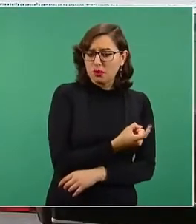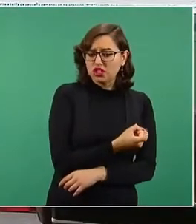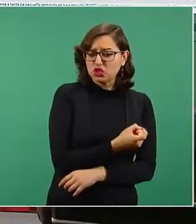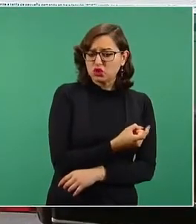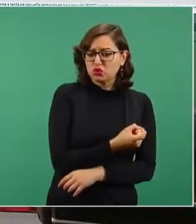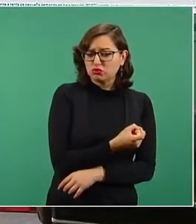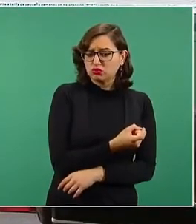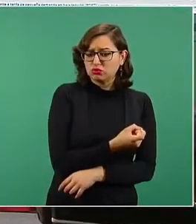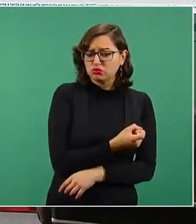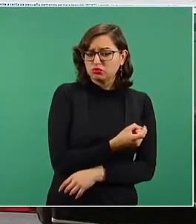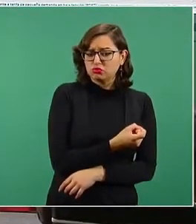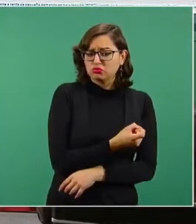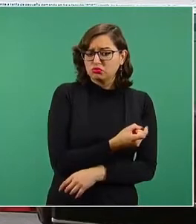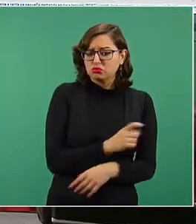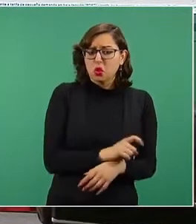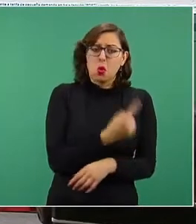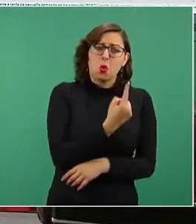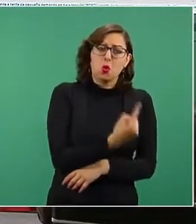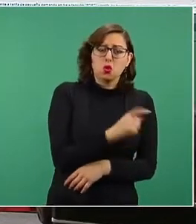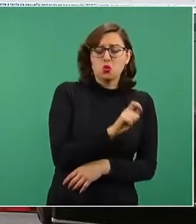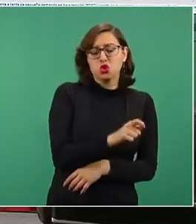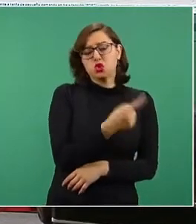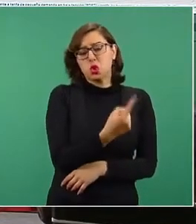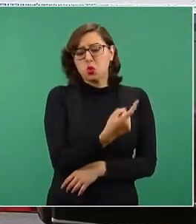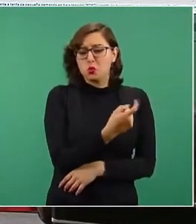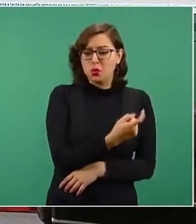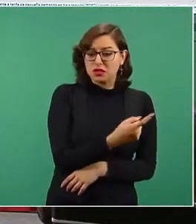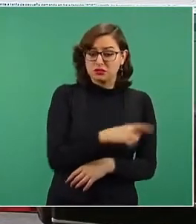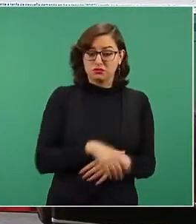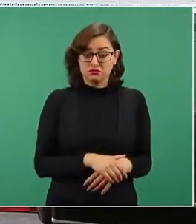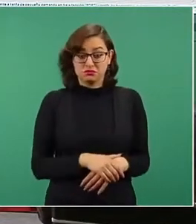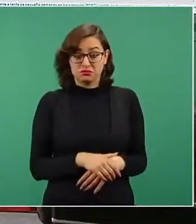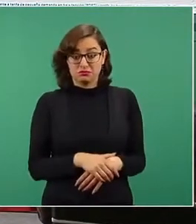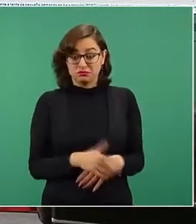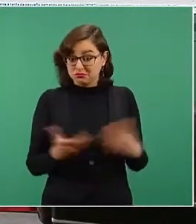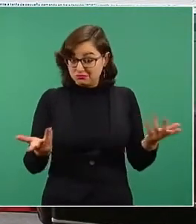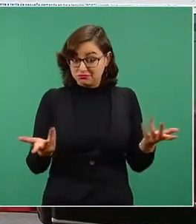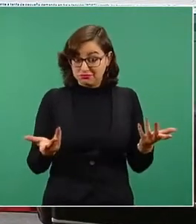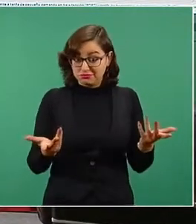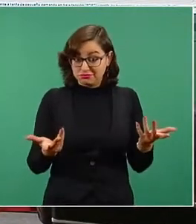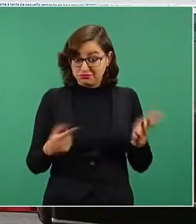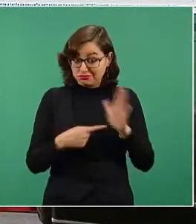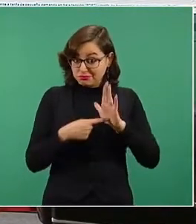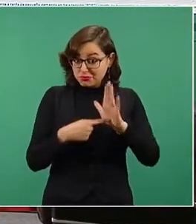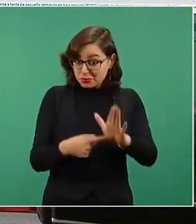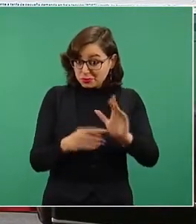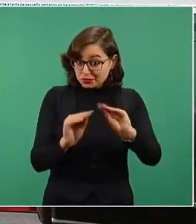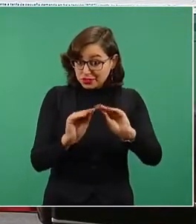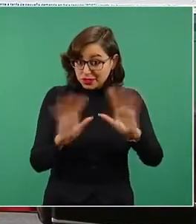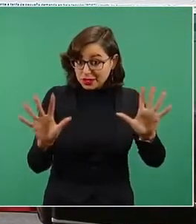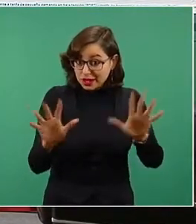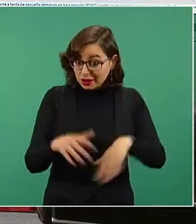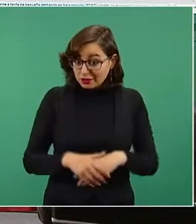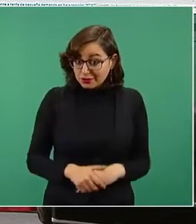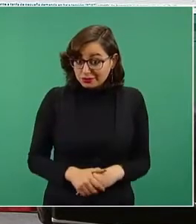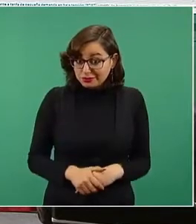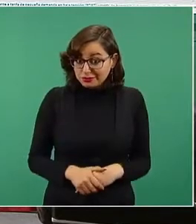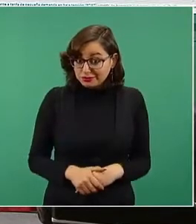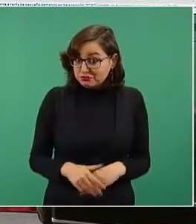1.2 pesos. ¿No es esto tan claro para toda la gente de que proporcionalmente